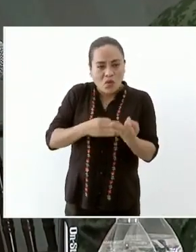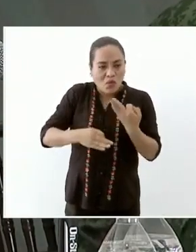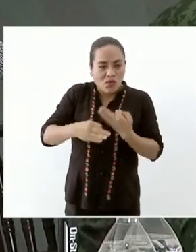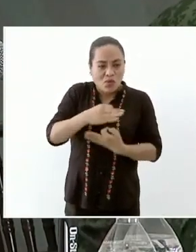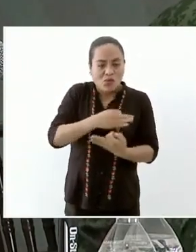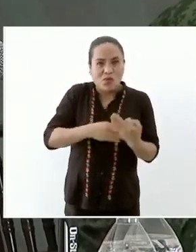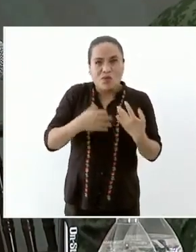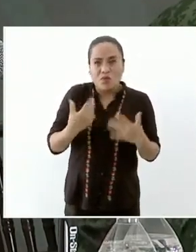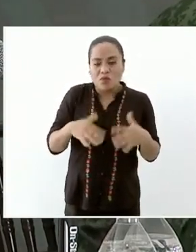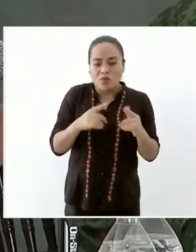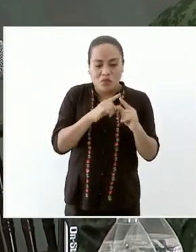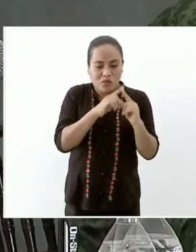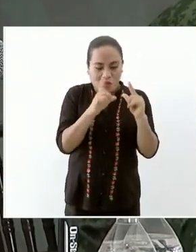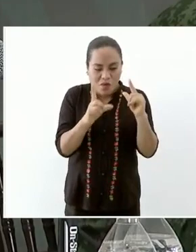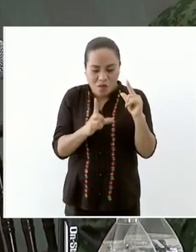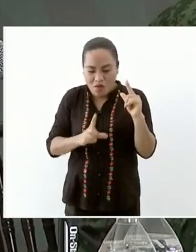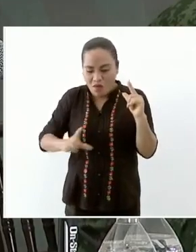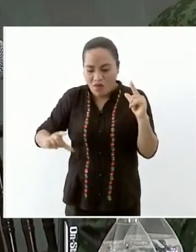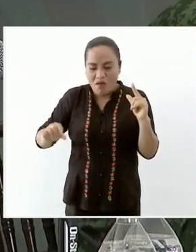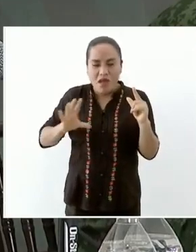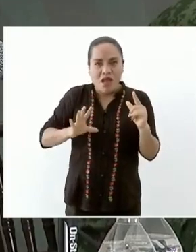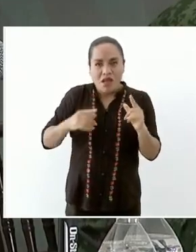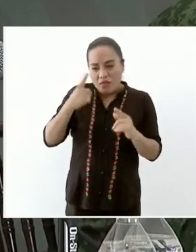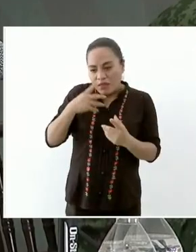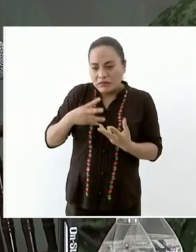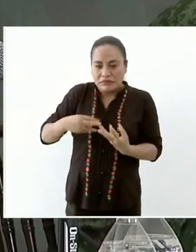pues no podríamos